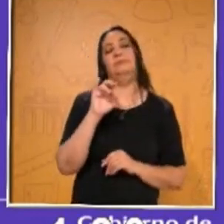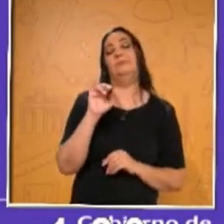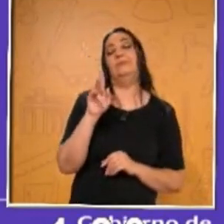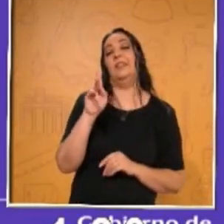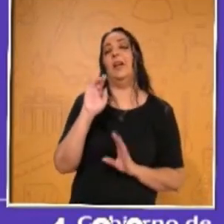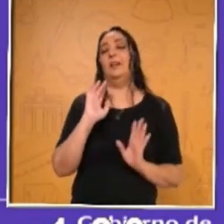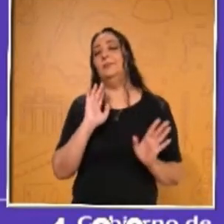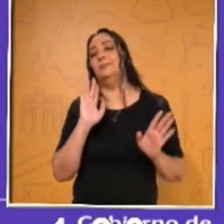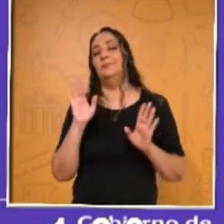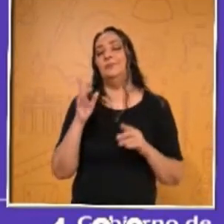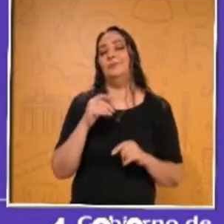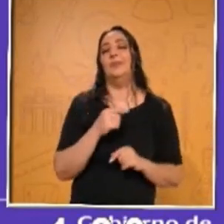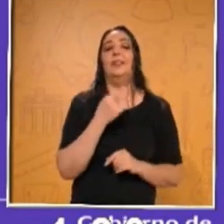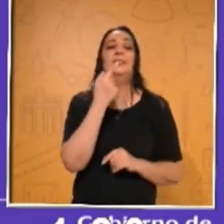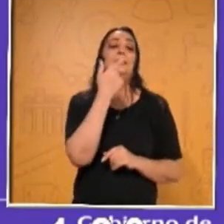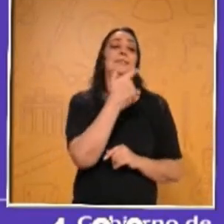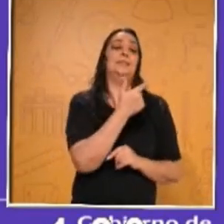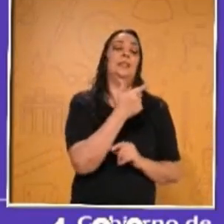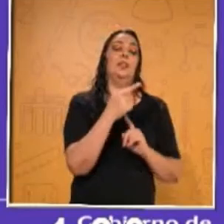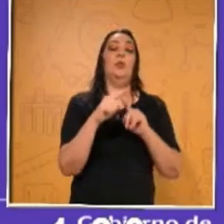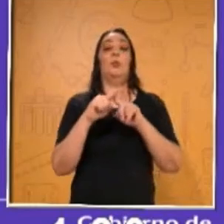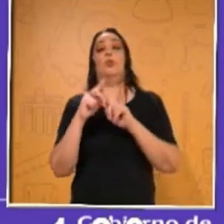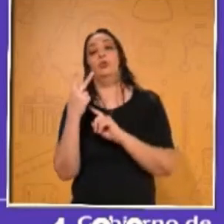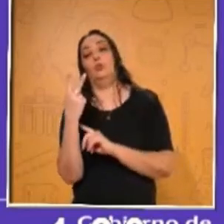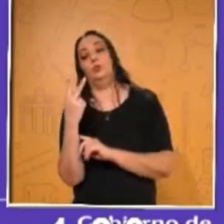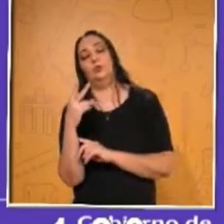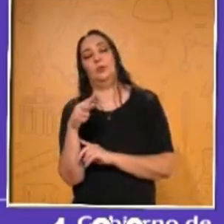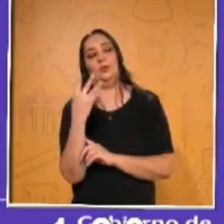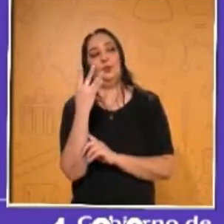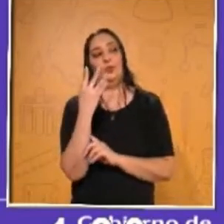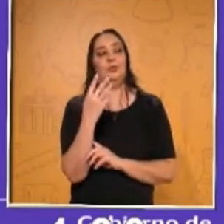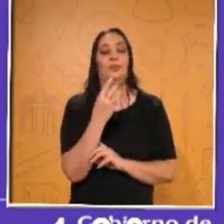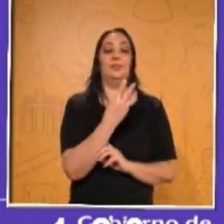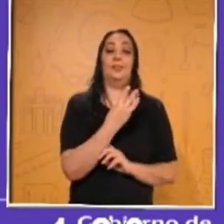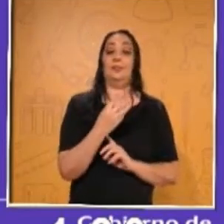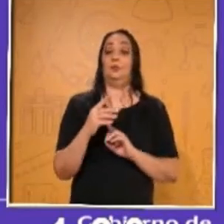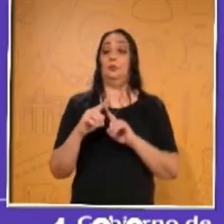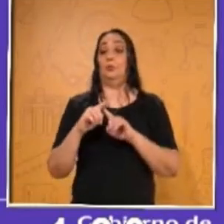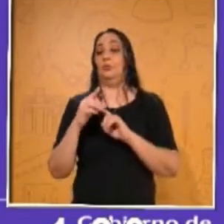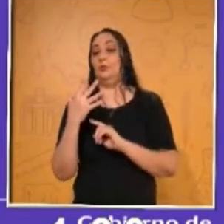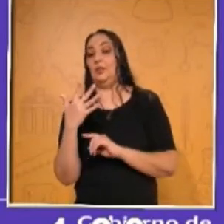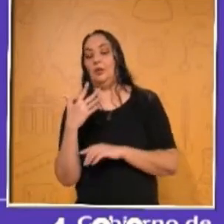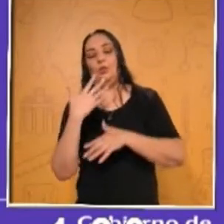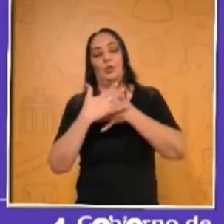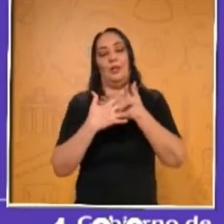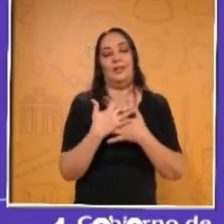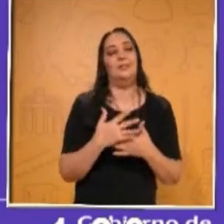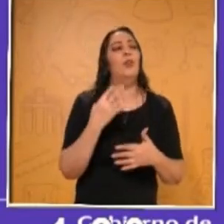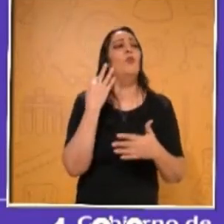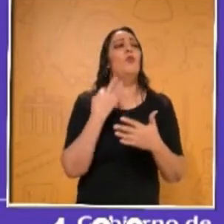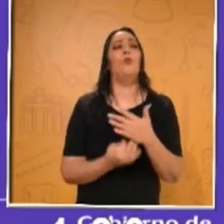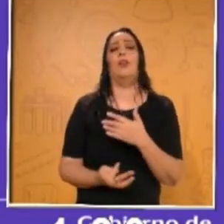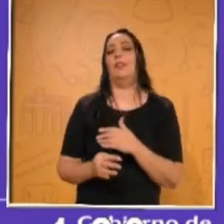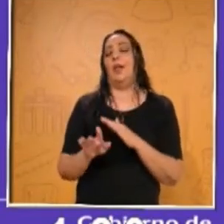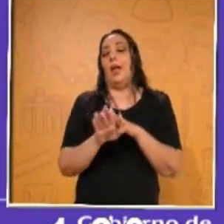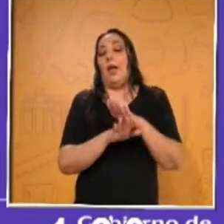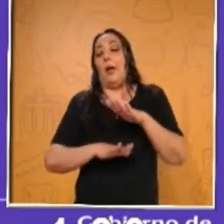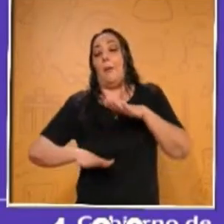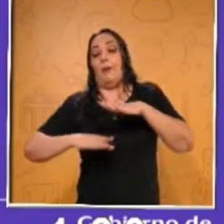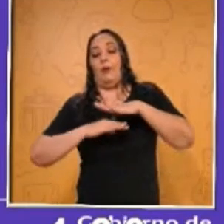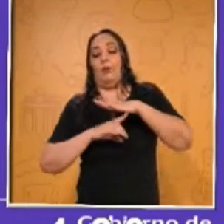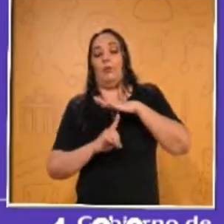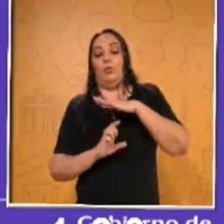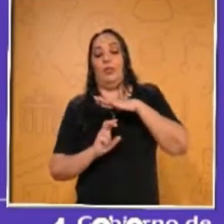Ah, ya. Siete por dos, catorce. Tres por cinco, quince. Y nos falta encontrar el denominador en